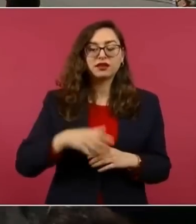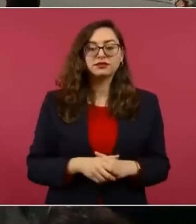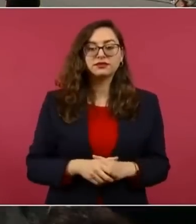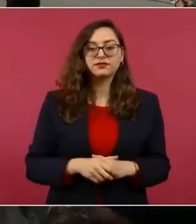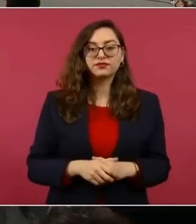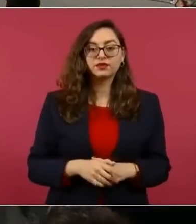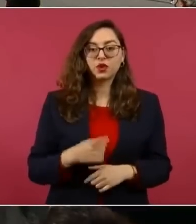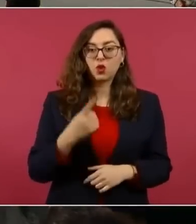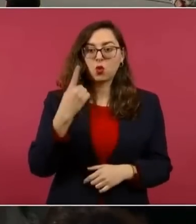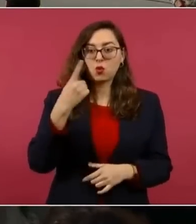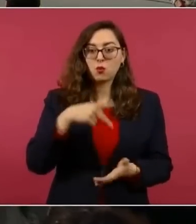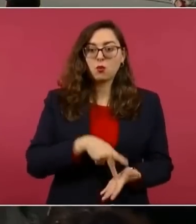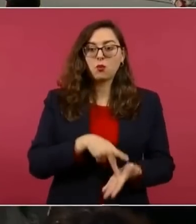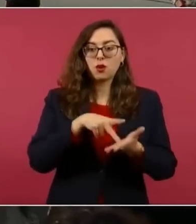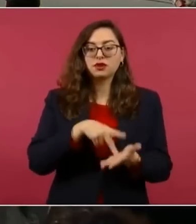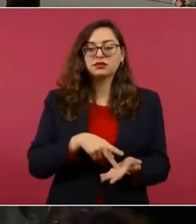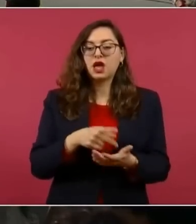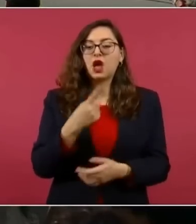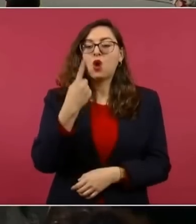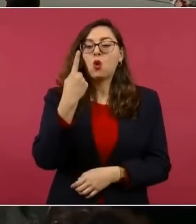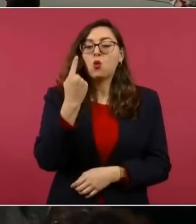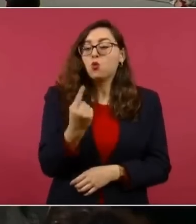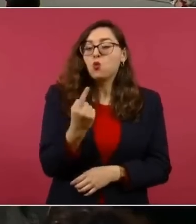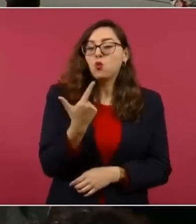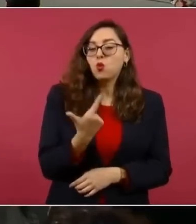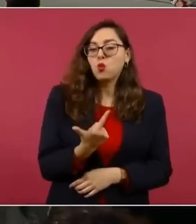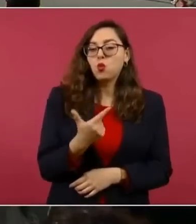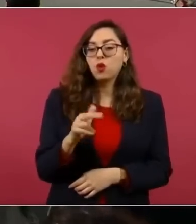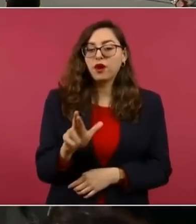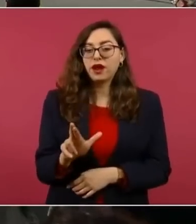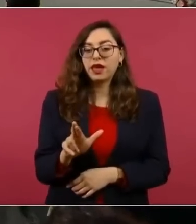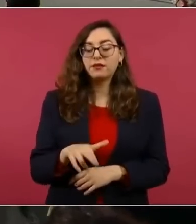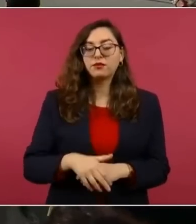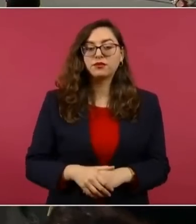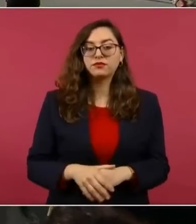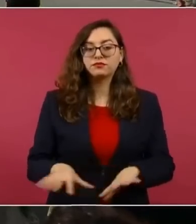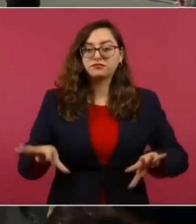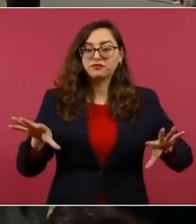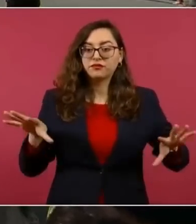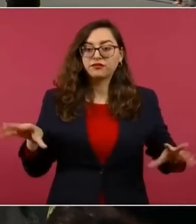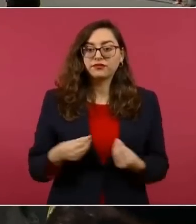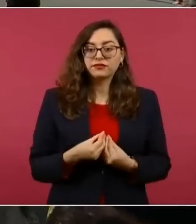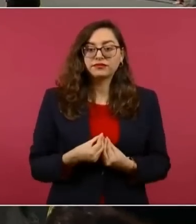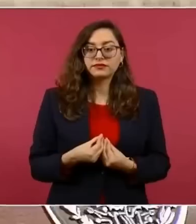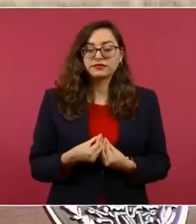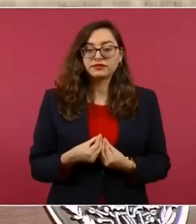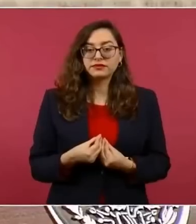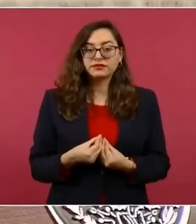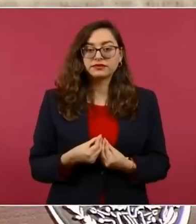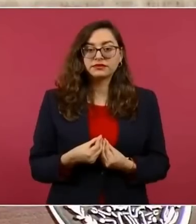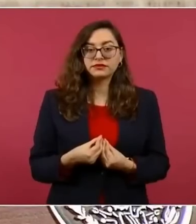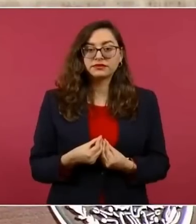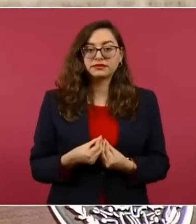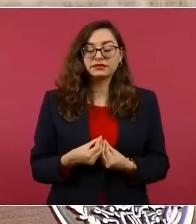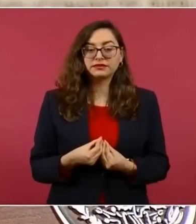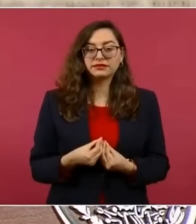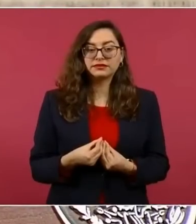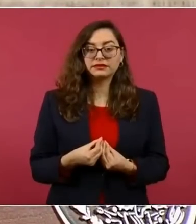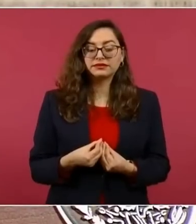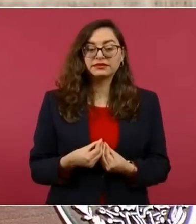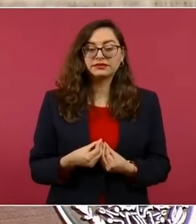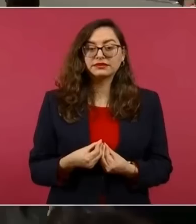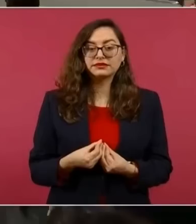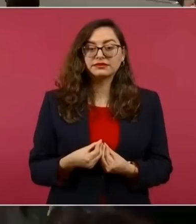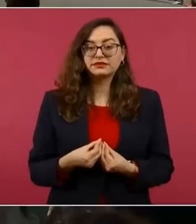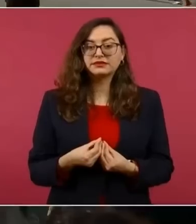¿Pesa un gramo? ¿Pesa un gramo? Ajá. ¿Y son? 10 mil billetes. ¿De